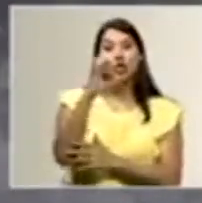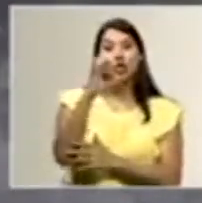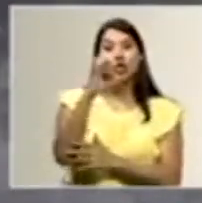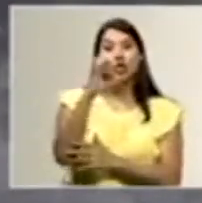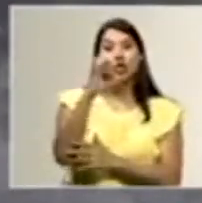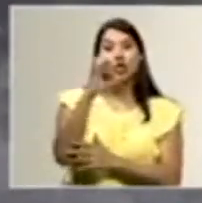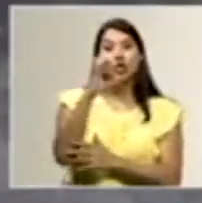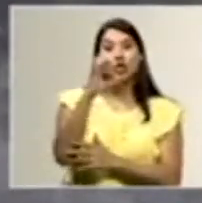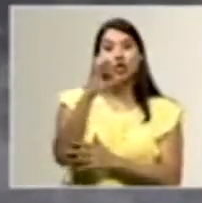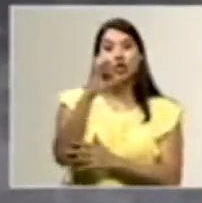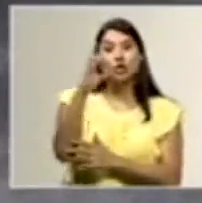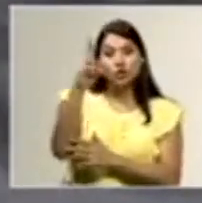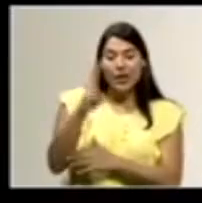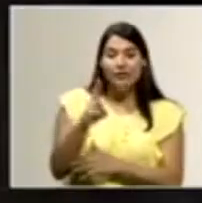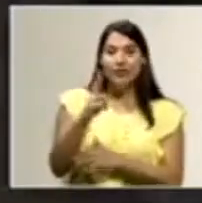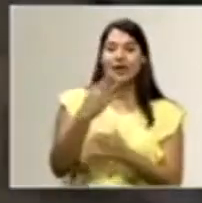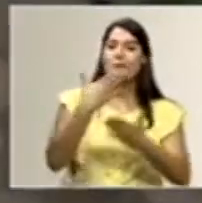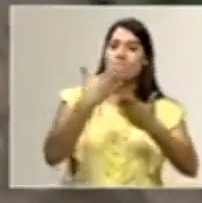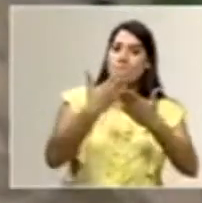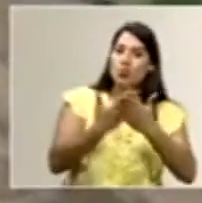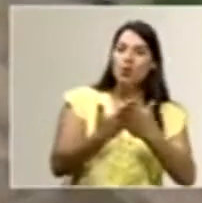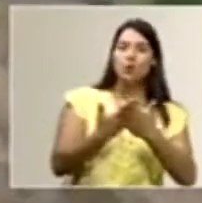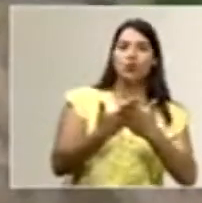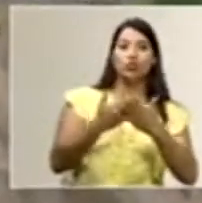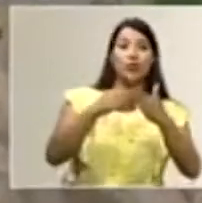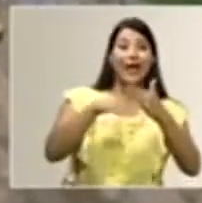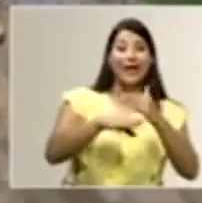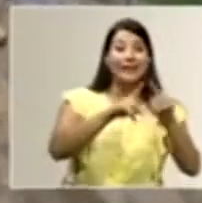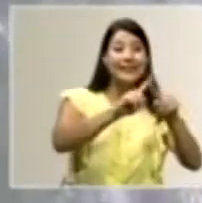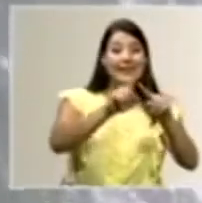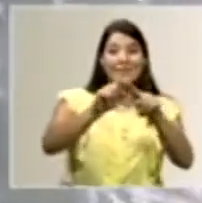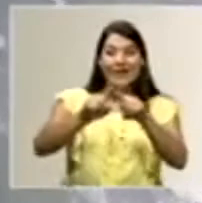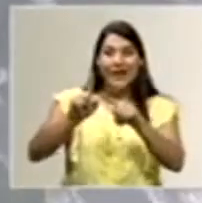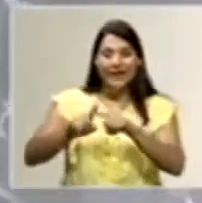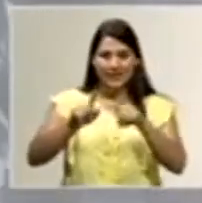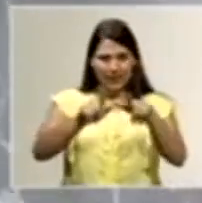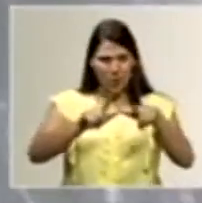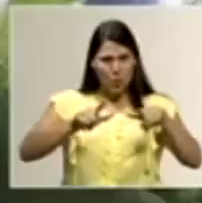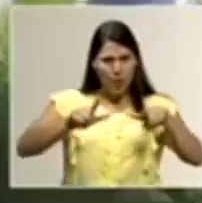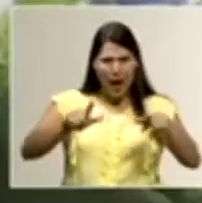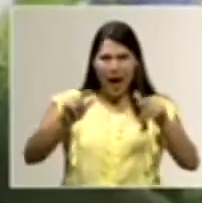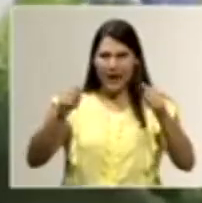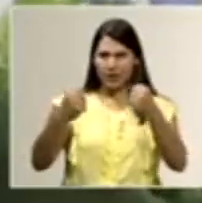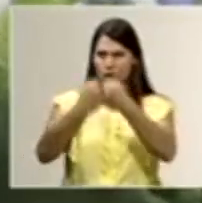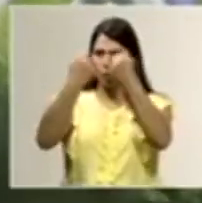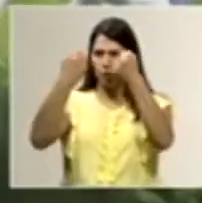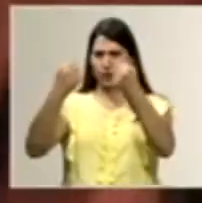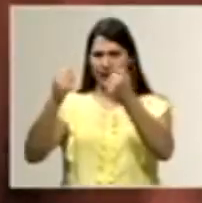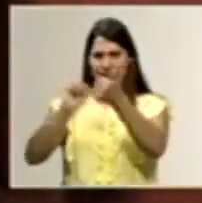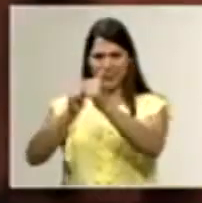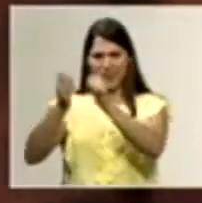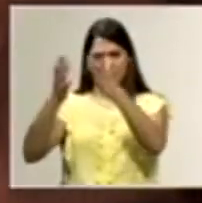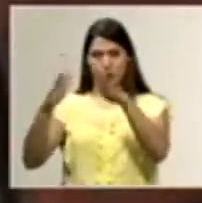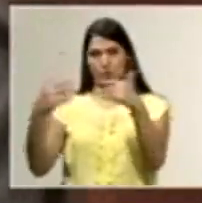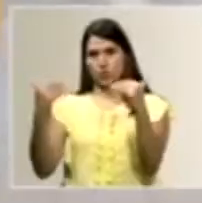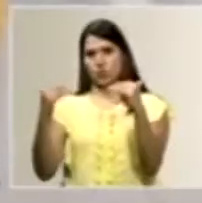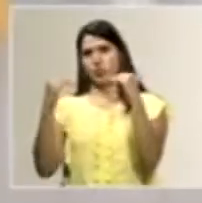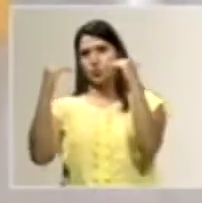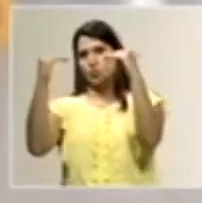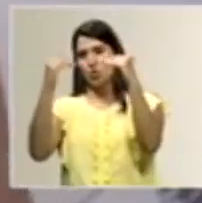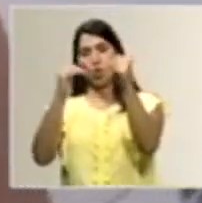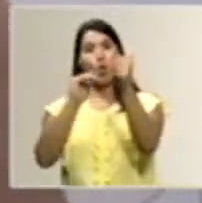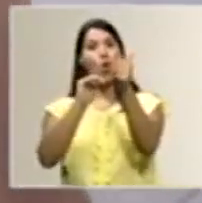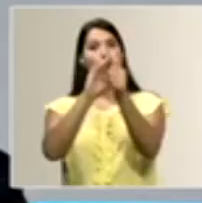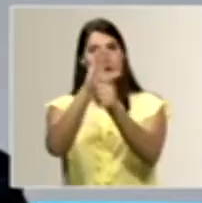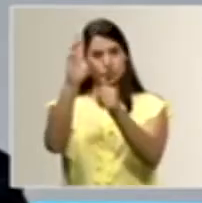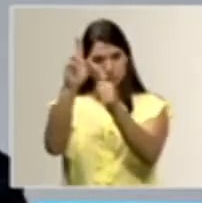en atletas de alto nivel, que se están peleando esos podios